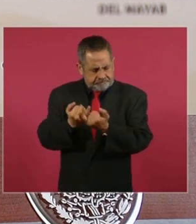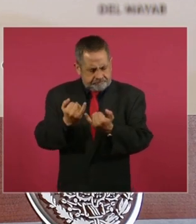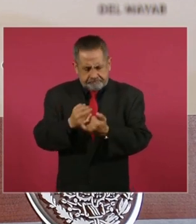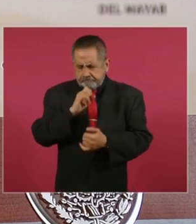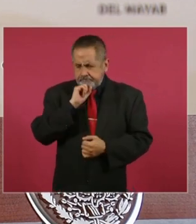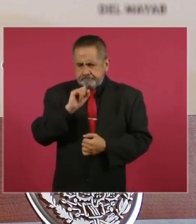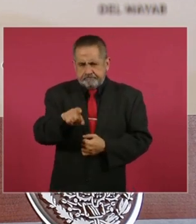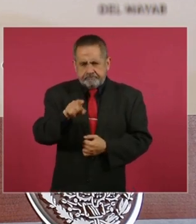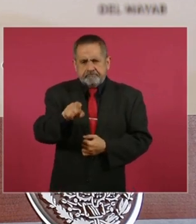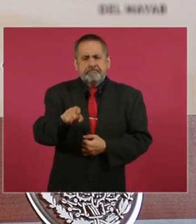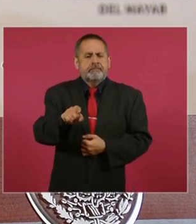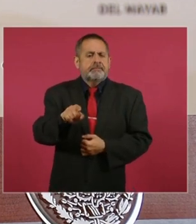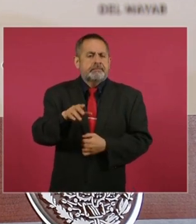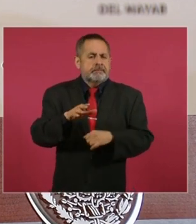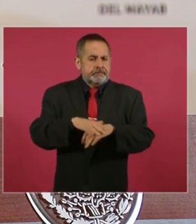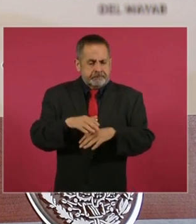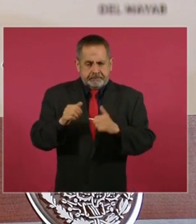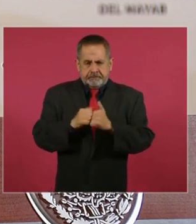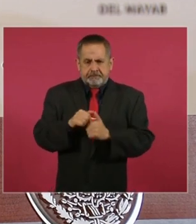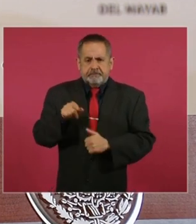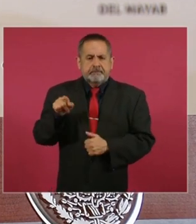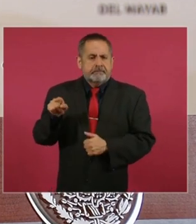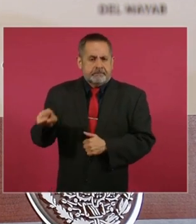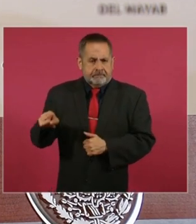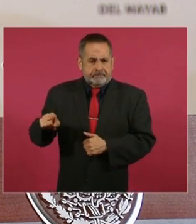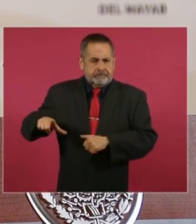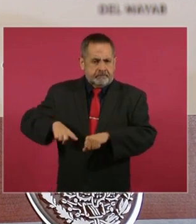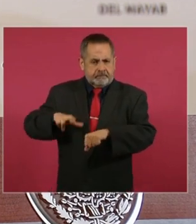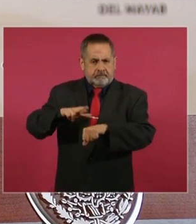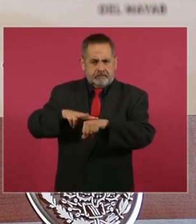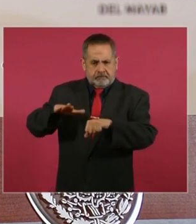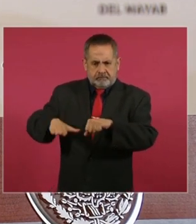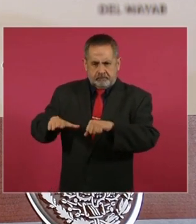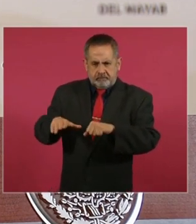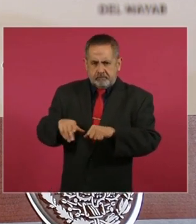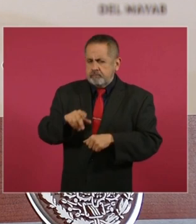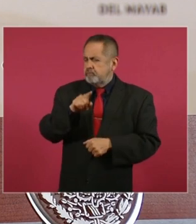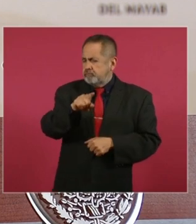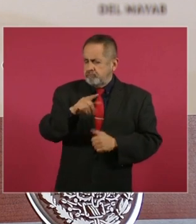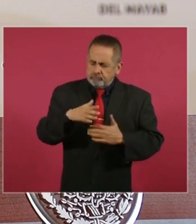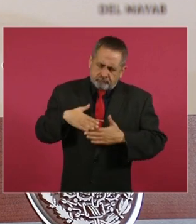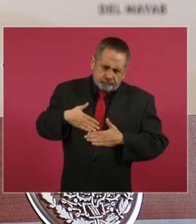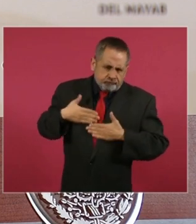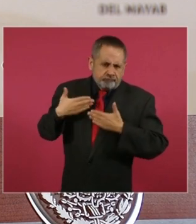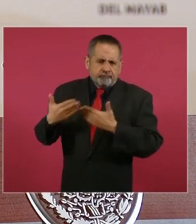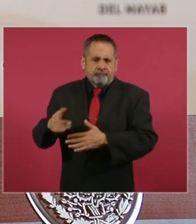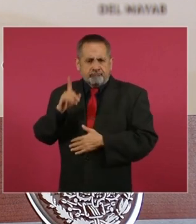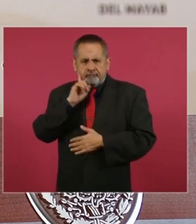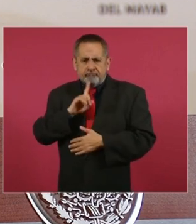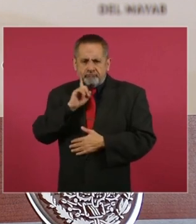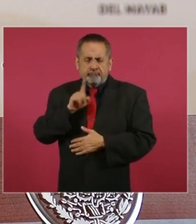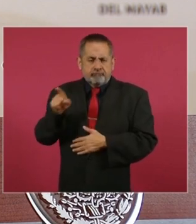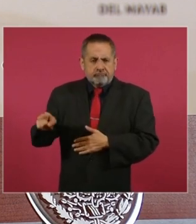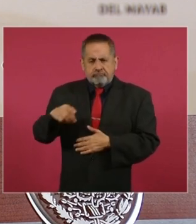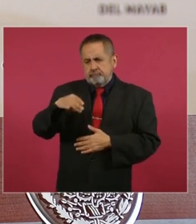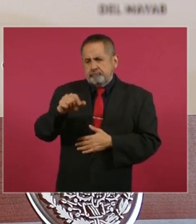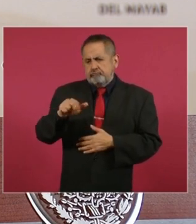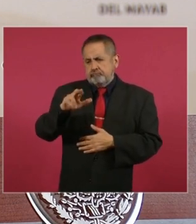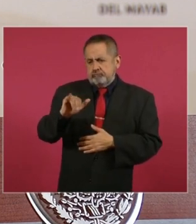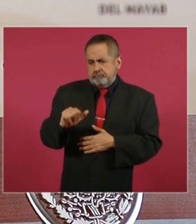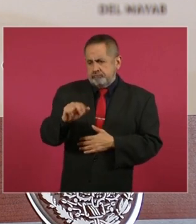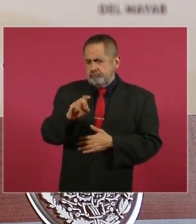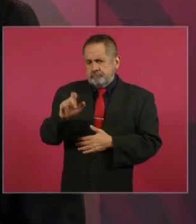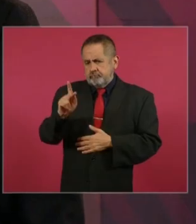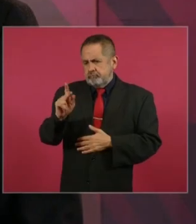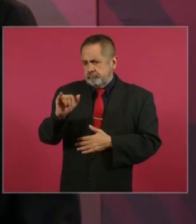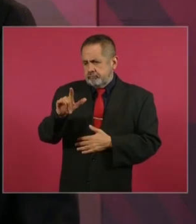con la gobernadora. Le tenemos mucha confianza a Marina del Pilar y